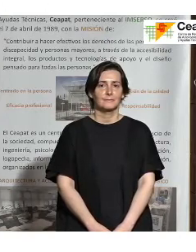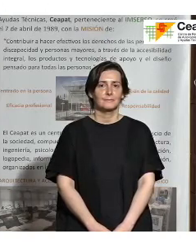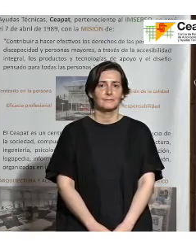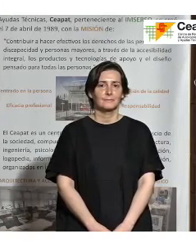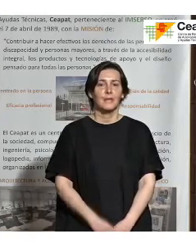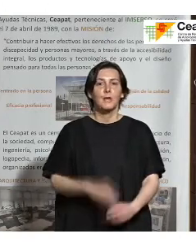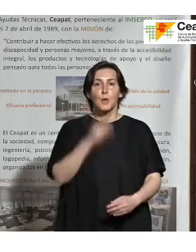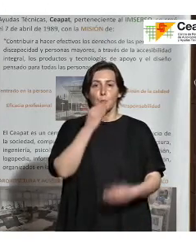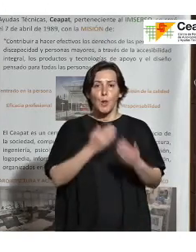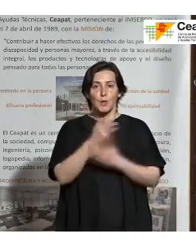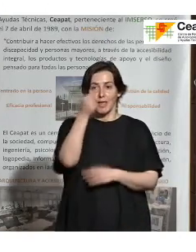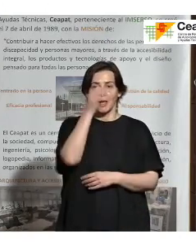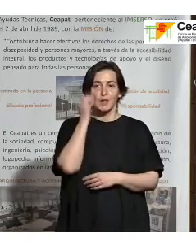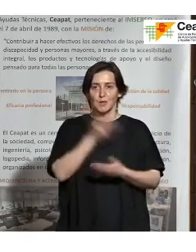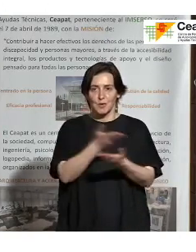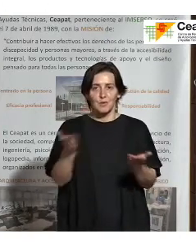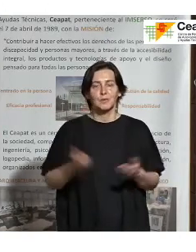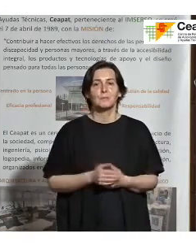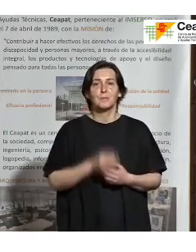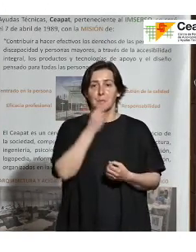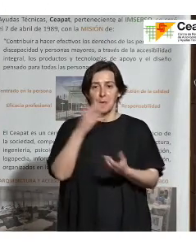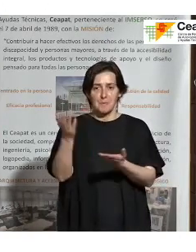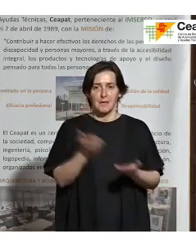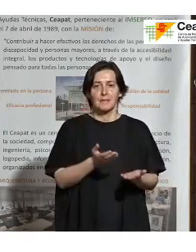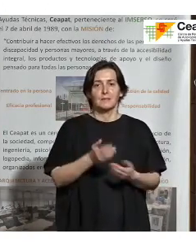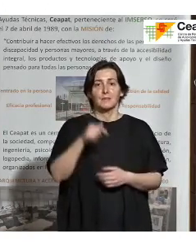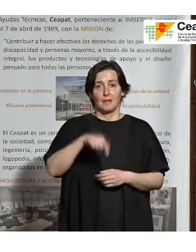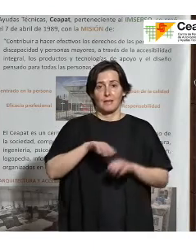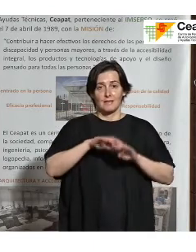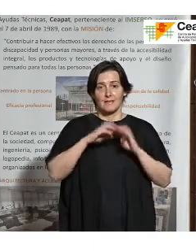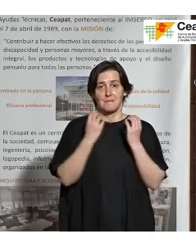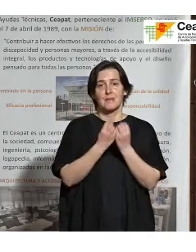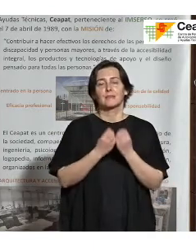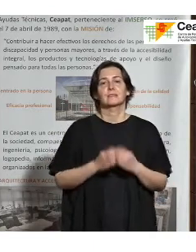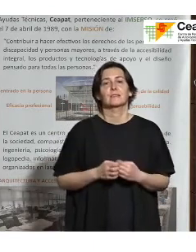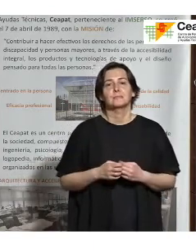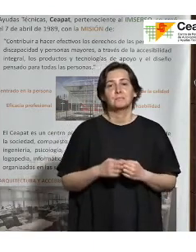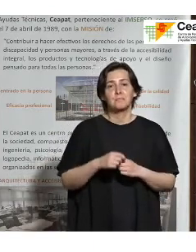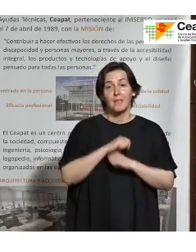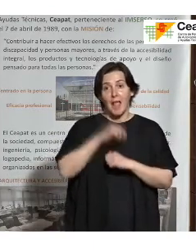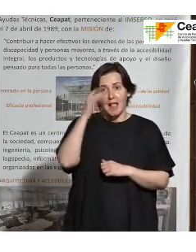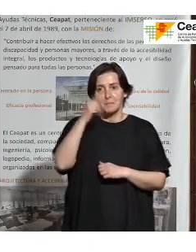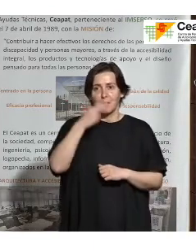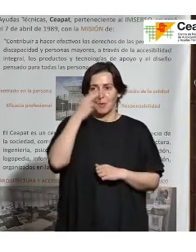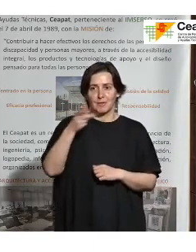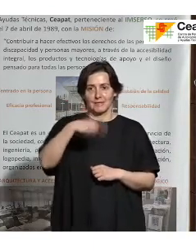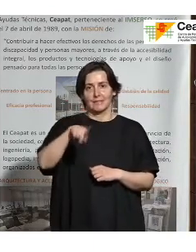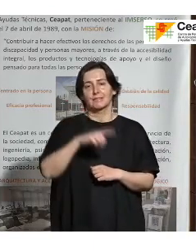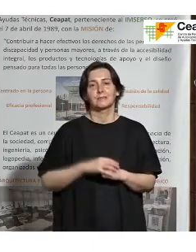Buenos días a todas y a todos y bienvenidos a esta mesa que espero que esté siendo de vuestro interés.